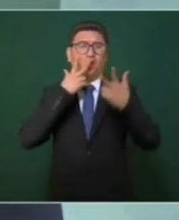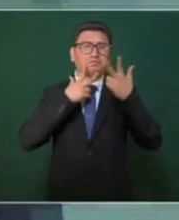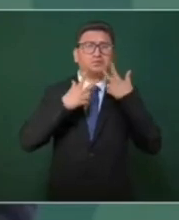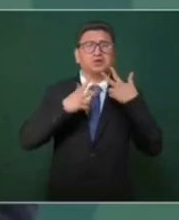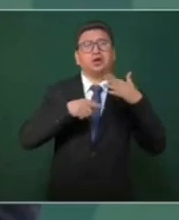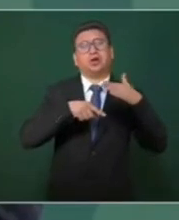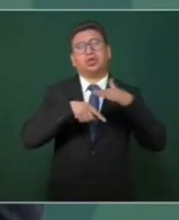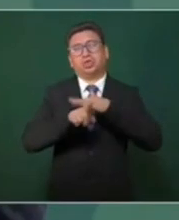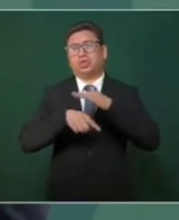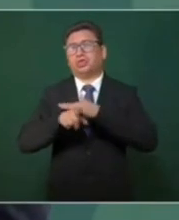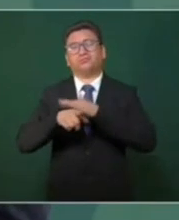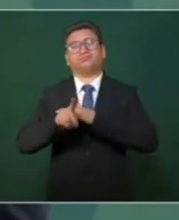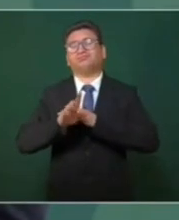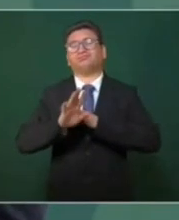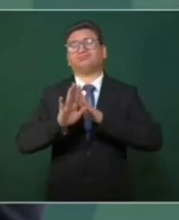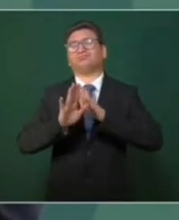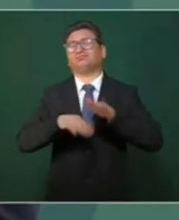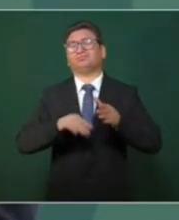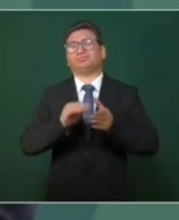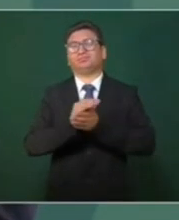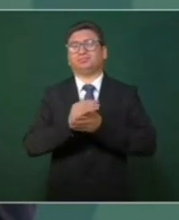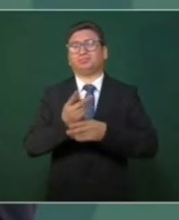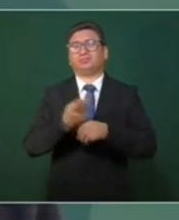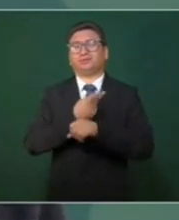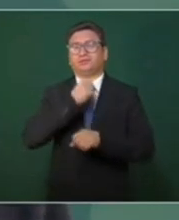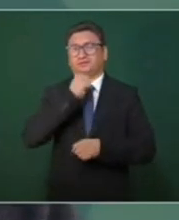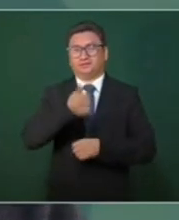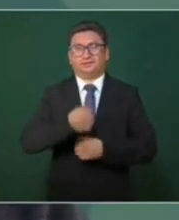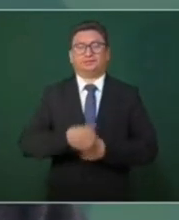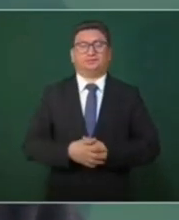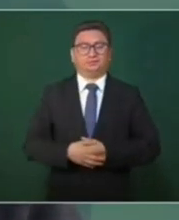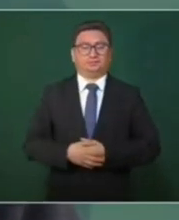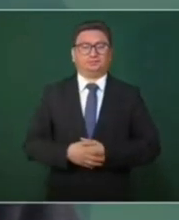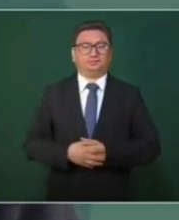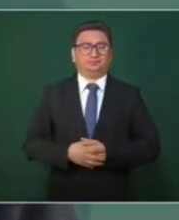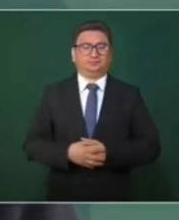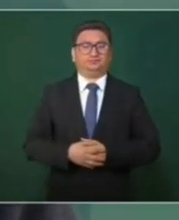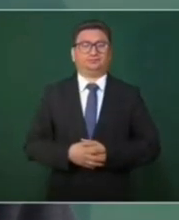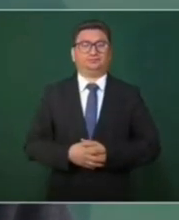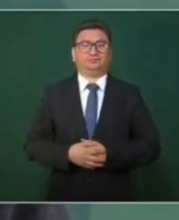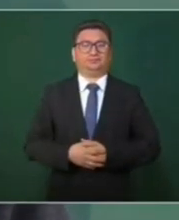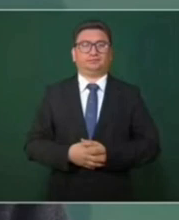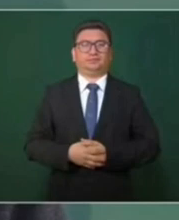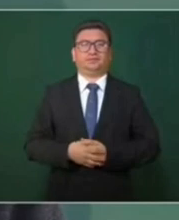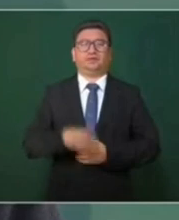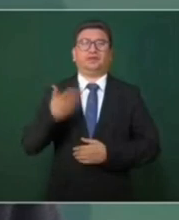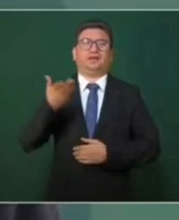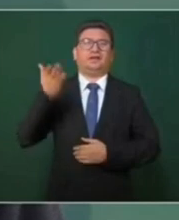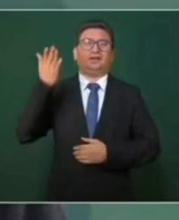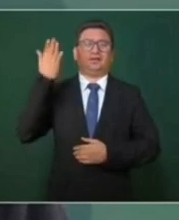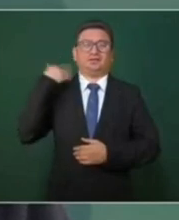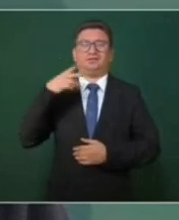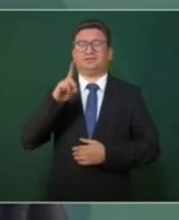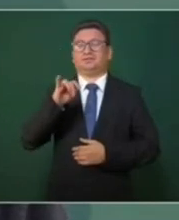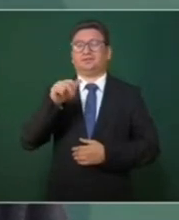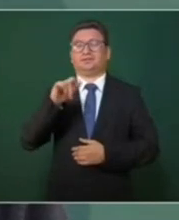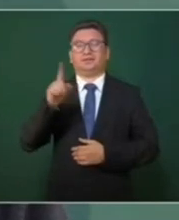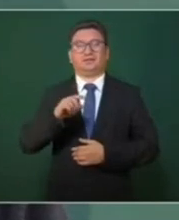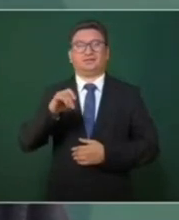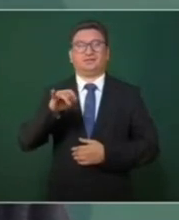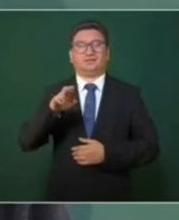y lesos, eso decía el gran poeta Díaz Mirón.